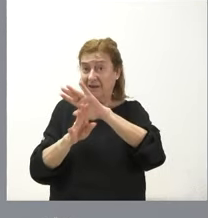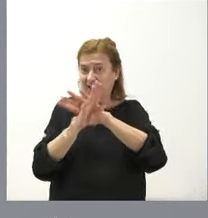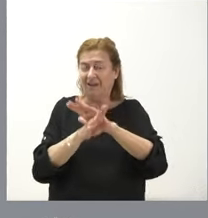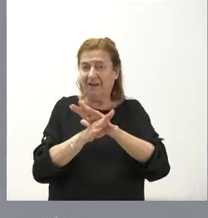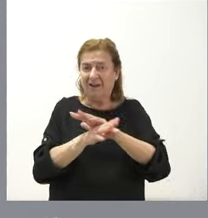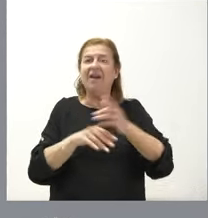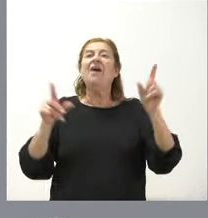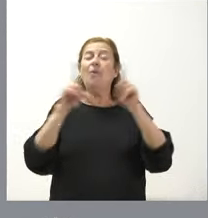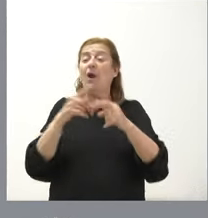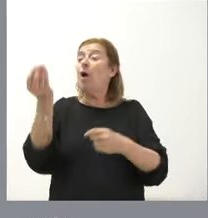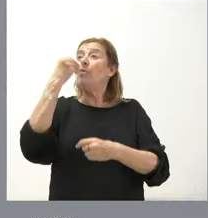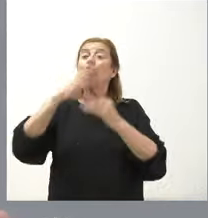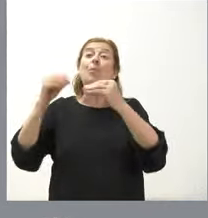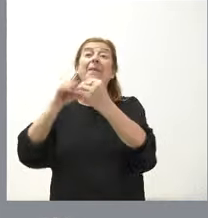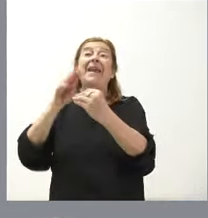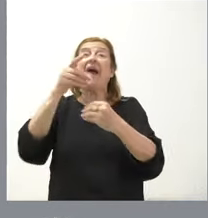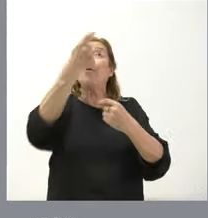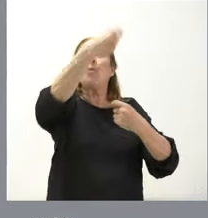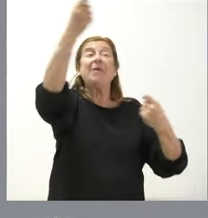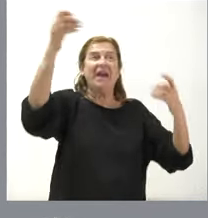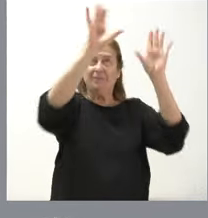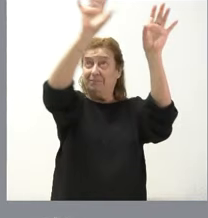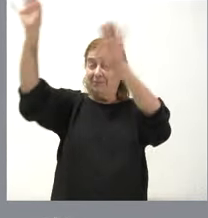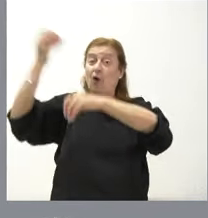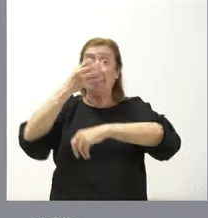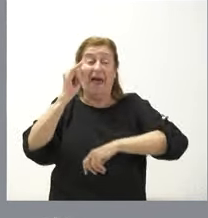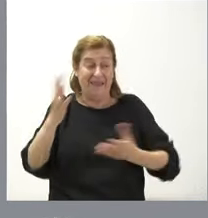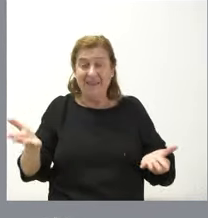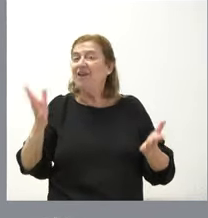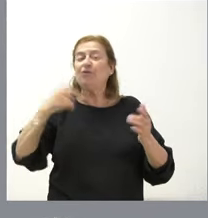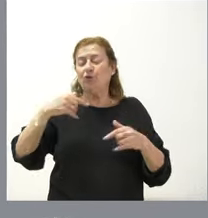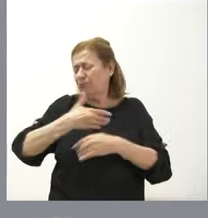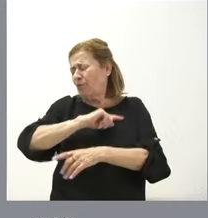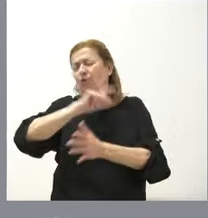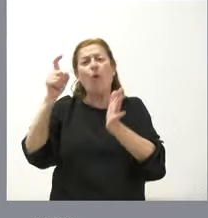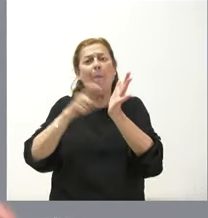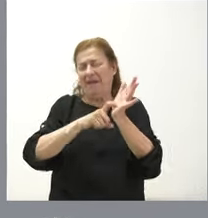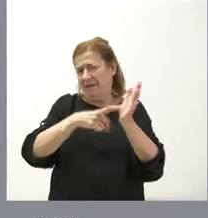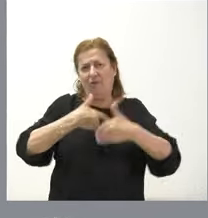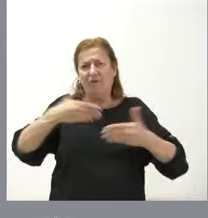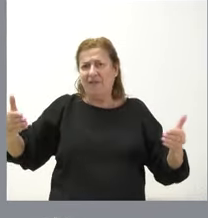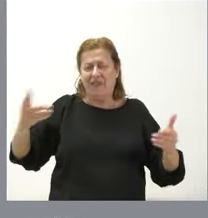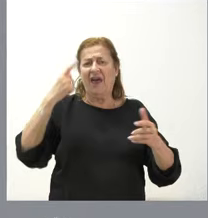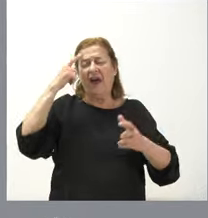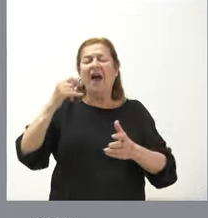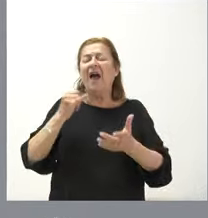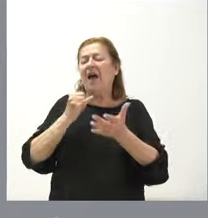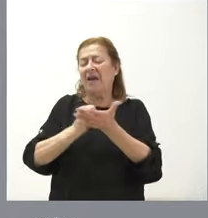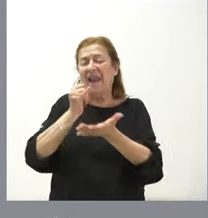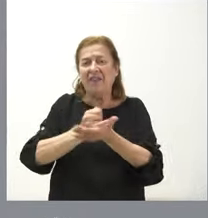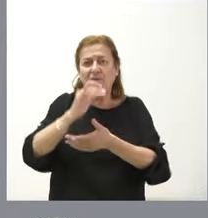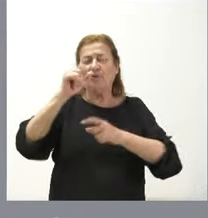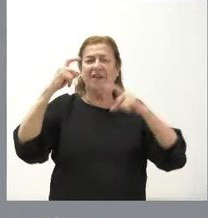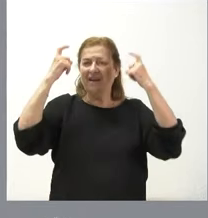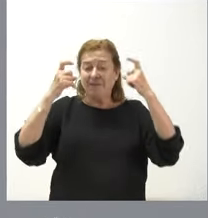estanterías de los supermercados llenas de alimentos y por tanto nuestra confianza plena en los agricultores y los ganaderos y en el trabajo que realizan en Castilla y León. Esta